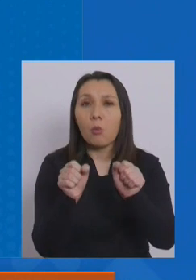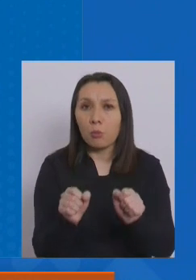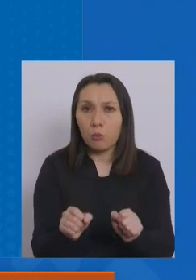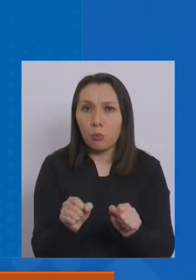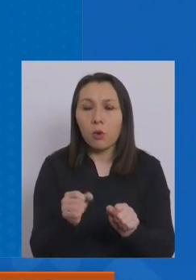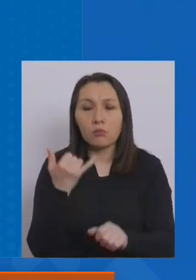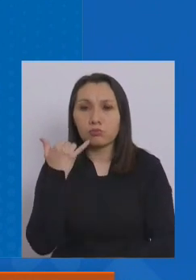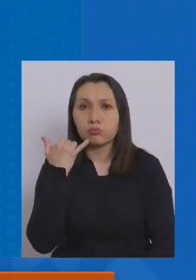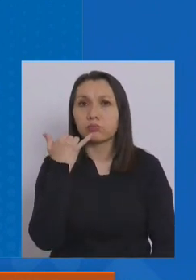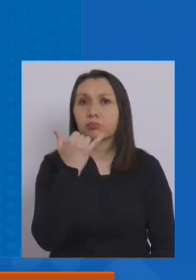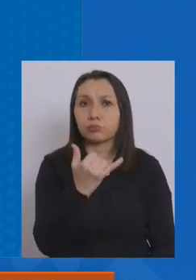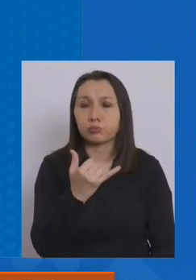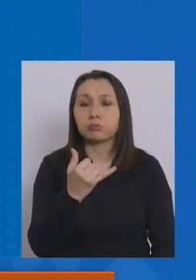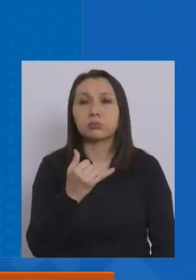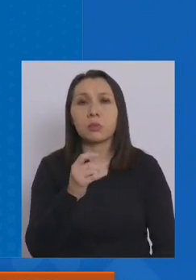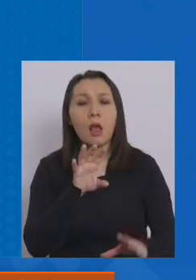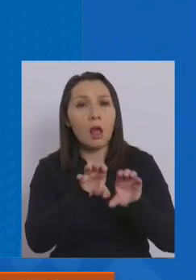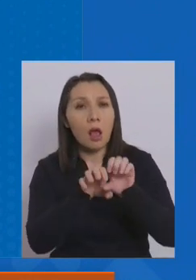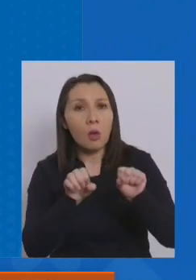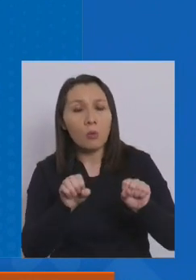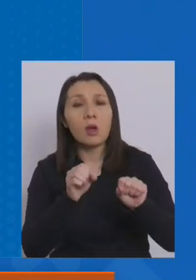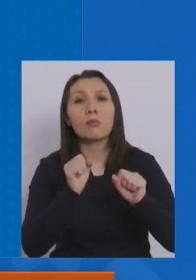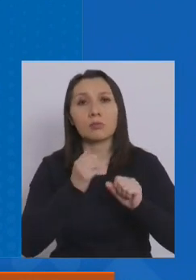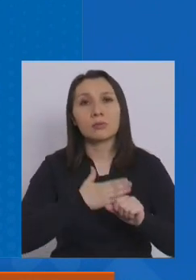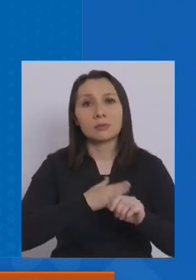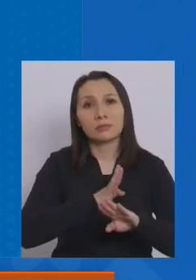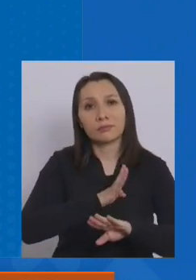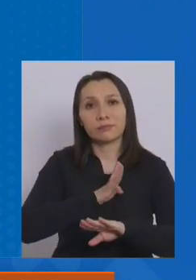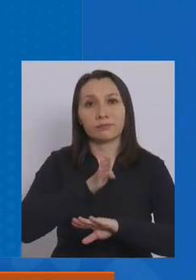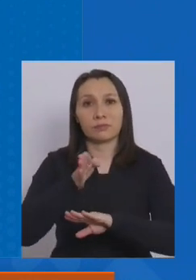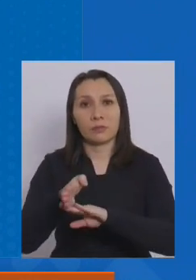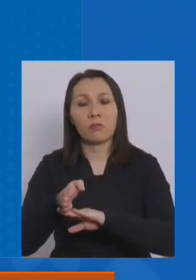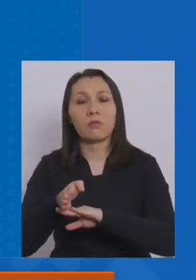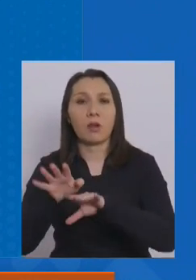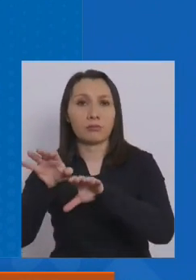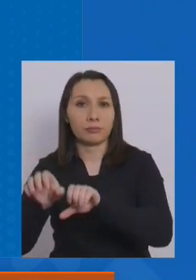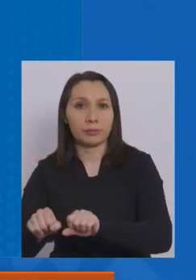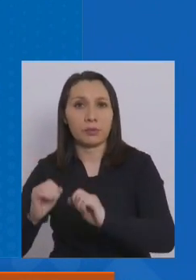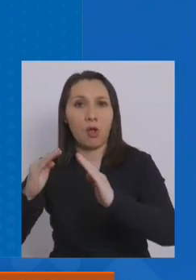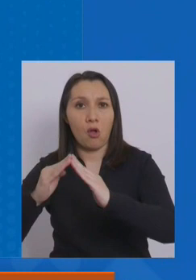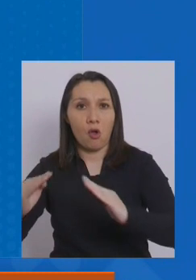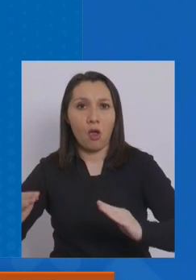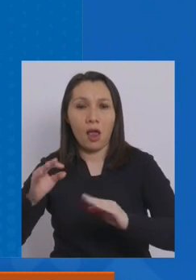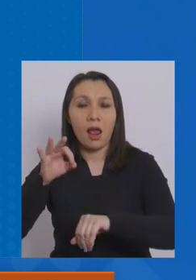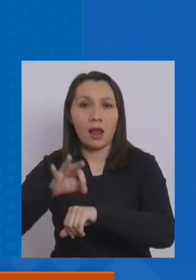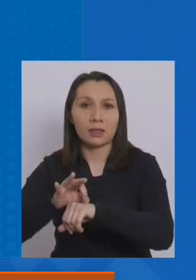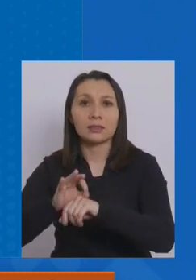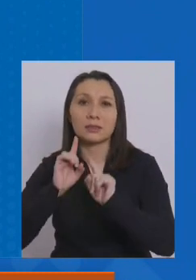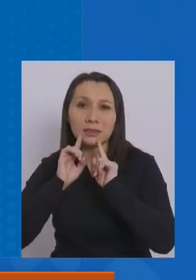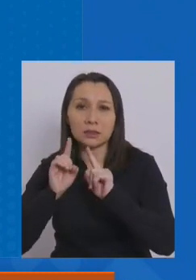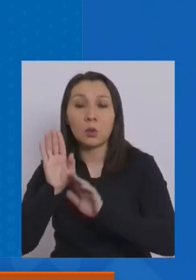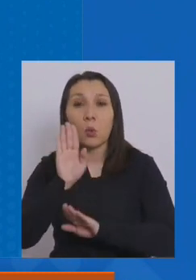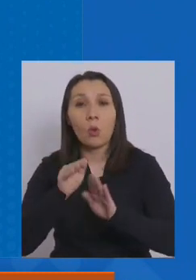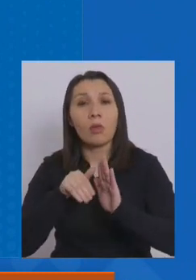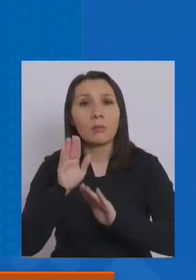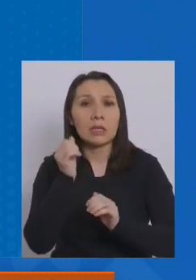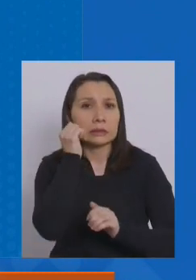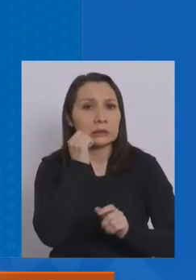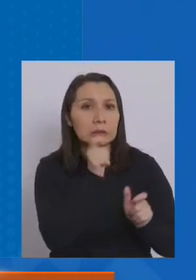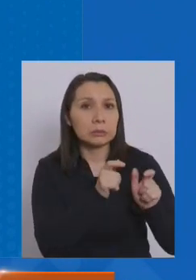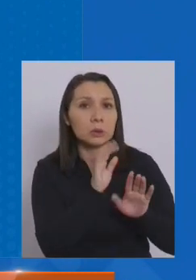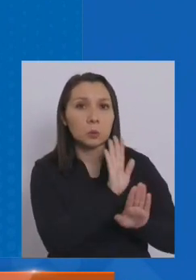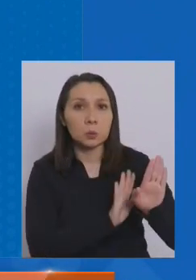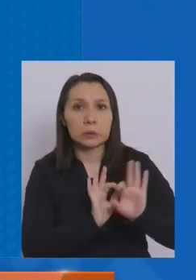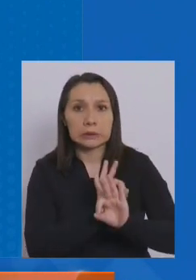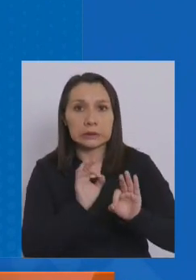llamar a este teléfono y coordinar la utilización de una residencia y así cuidar a quienes más queremos, es